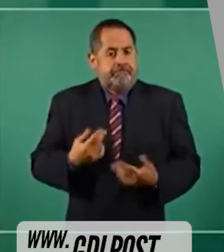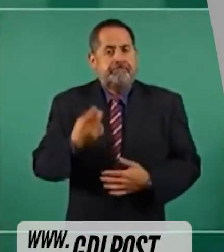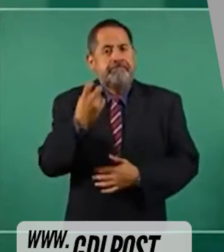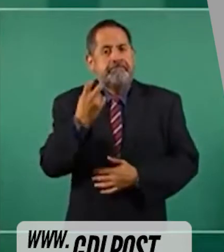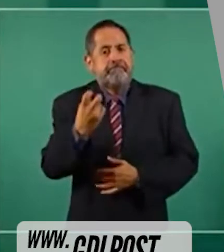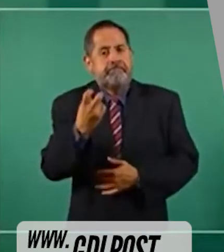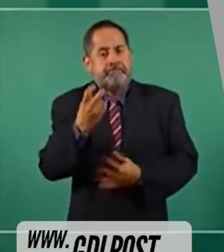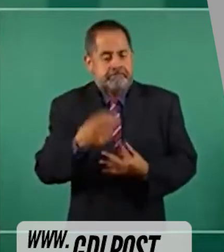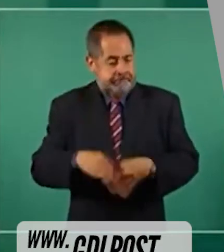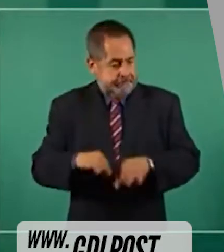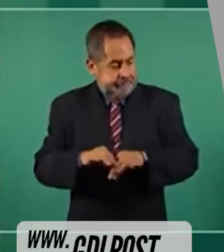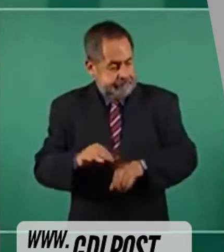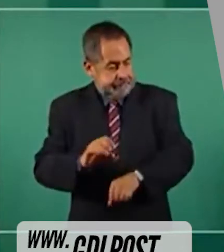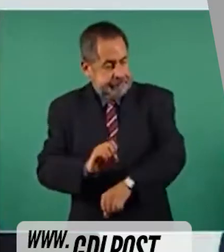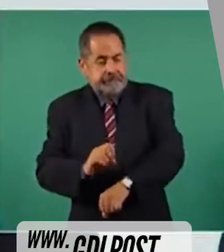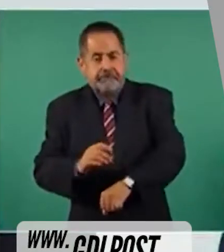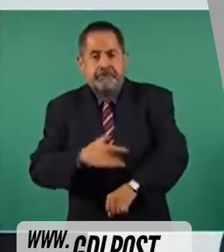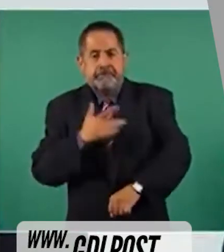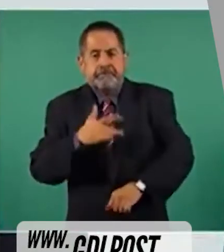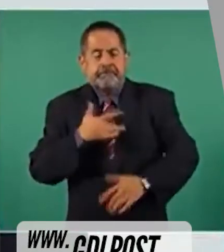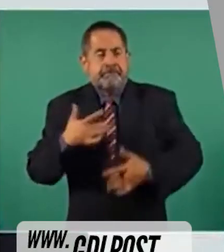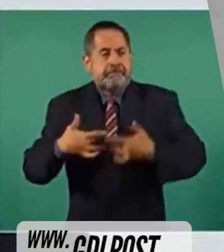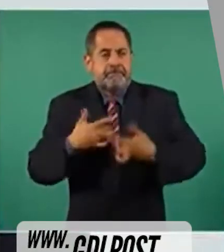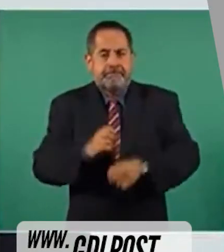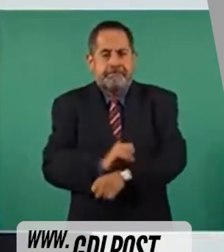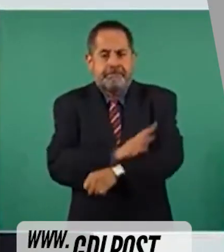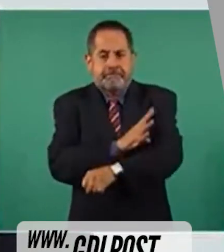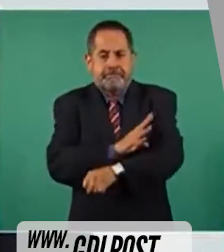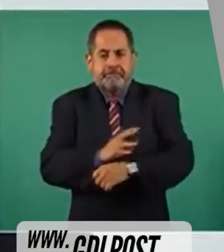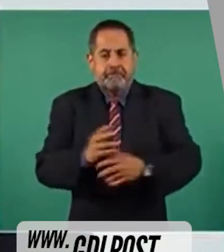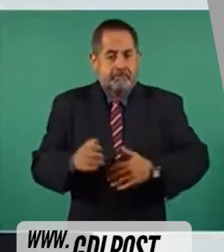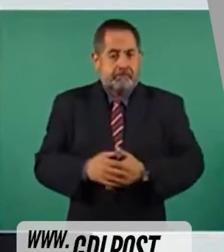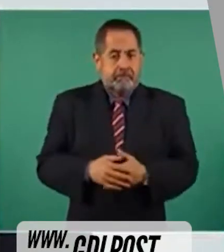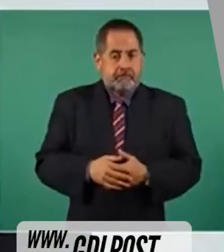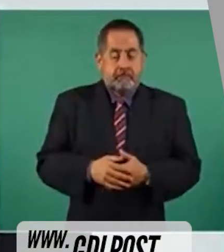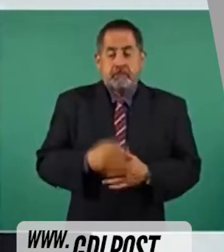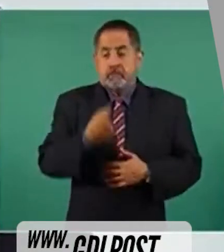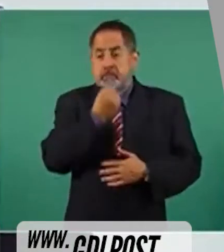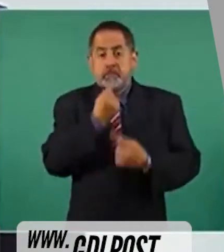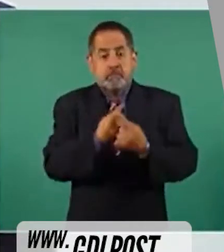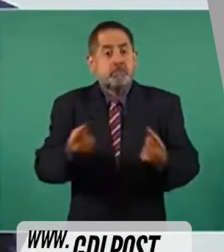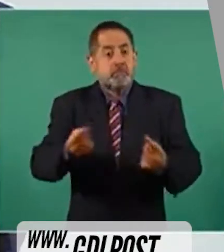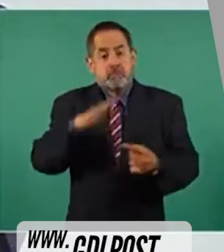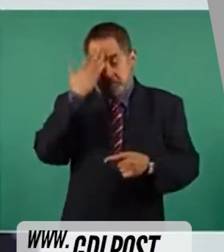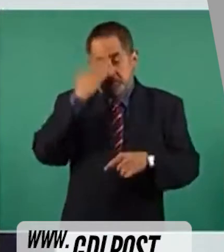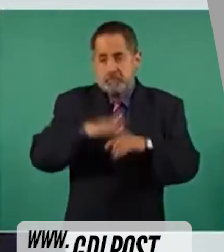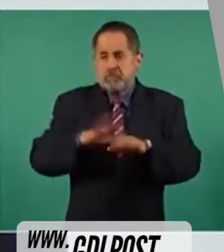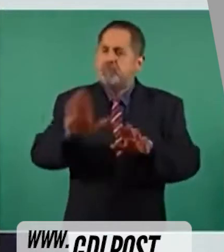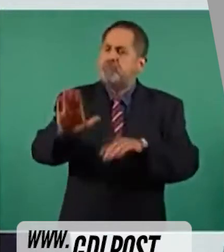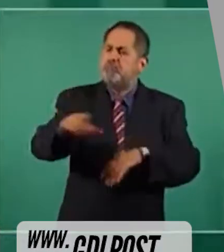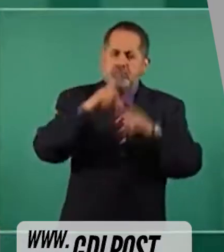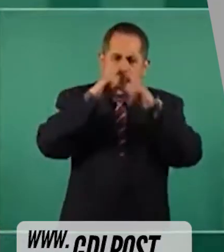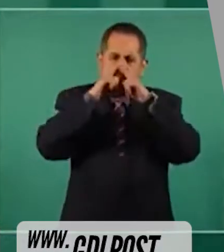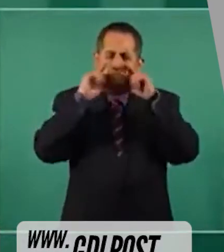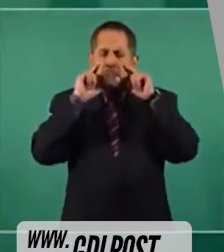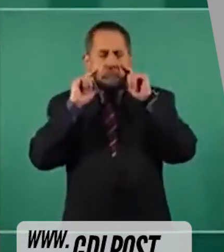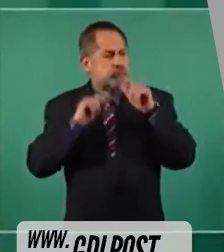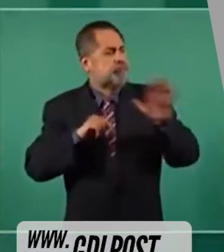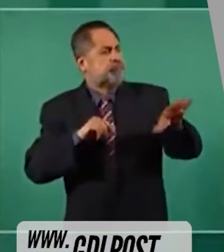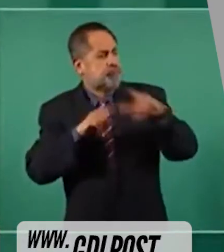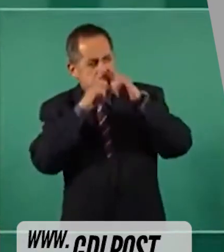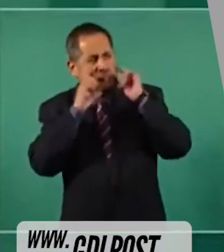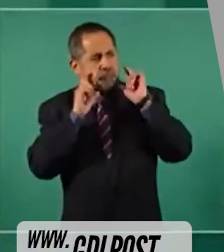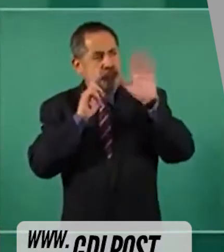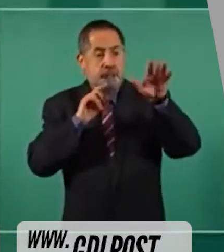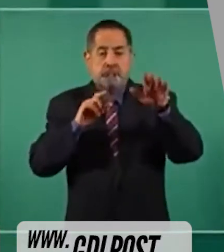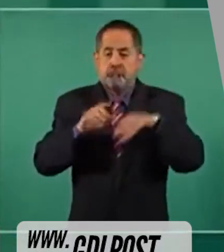un buen sabor de boca de saber que los niños ya empiezan a decir, ¿sabes qué? Toma tu sana distancia, utiliza bien tu cubrebocas, hay que lavarnos